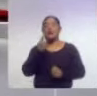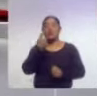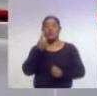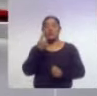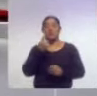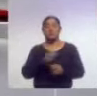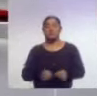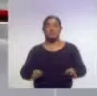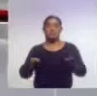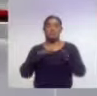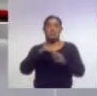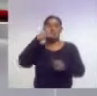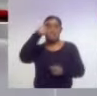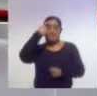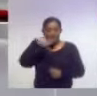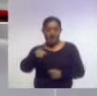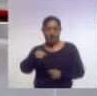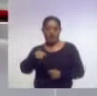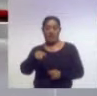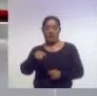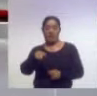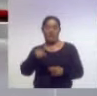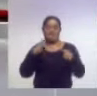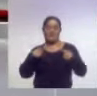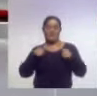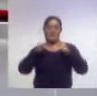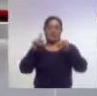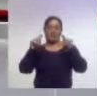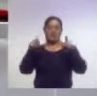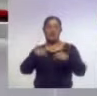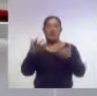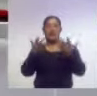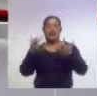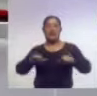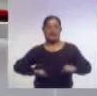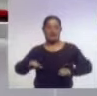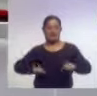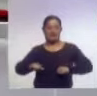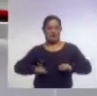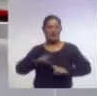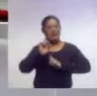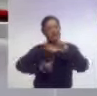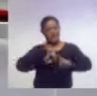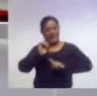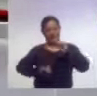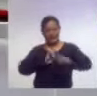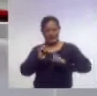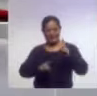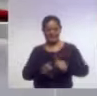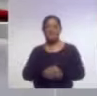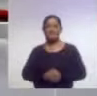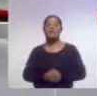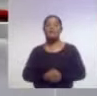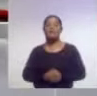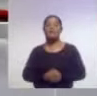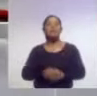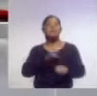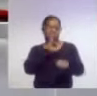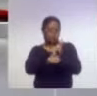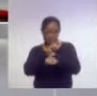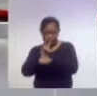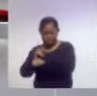importancias para nuestros tlaxcaltecas es que realicen actividad física y deporte. ¿Qué mejor hacerlo? Bajo la supervisión